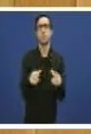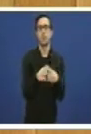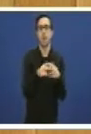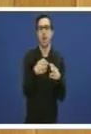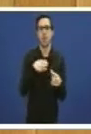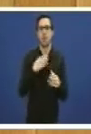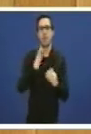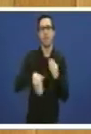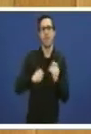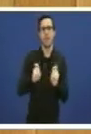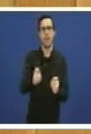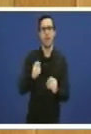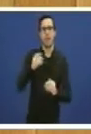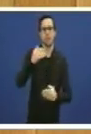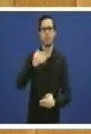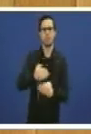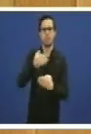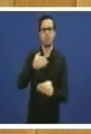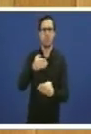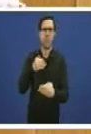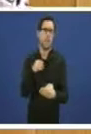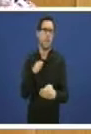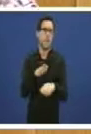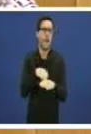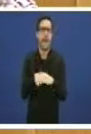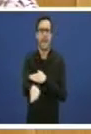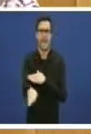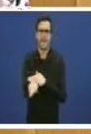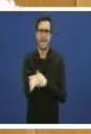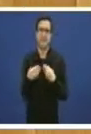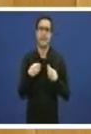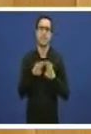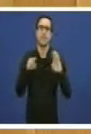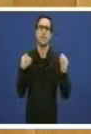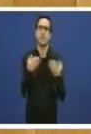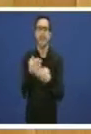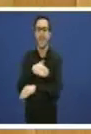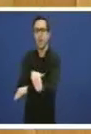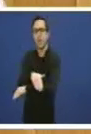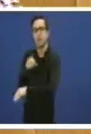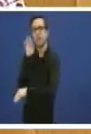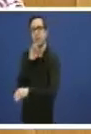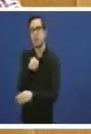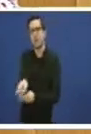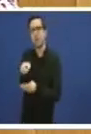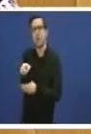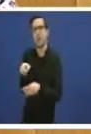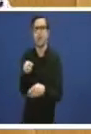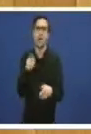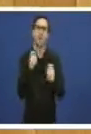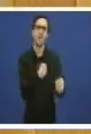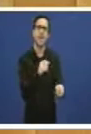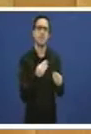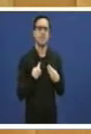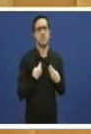á atención sanitaria que deve prestar o goberno galego a todos, a todas os seus cidadans. Un dereito